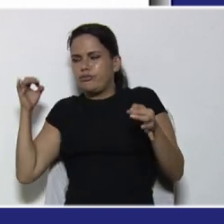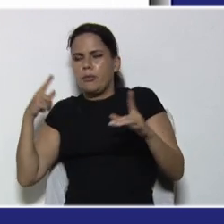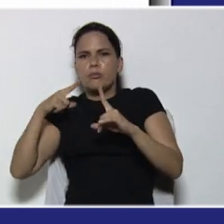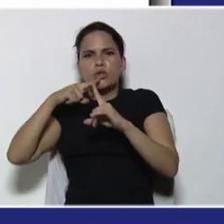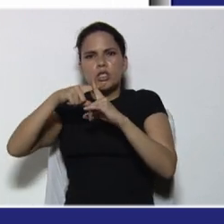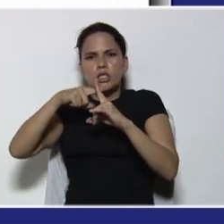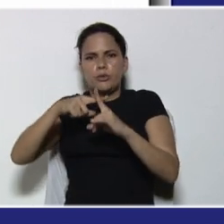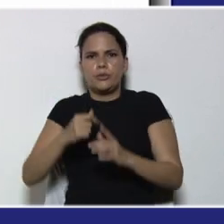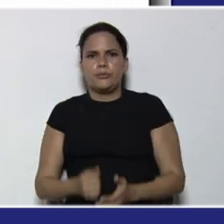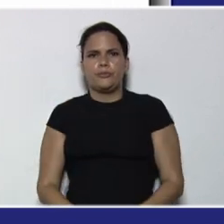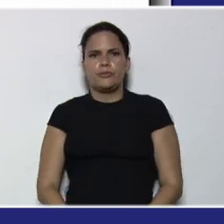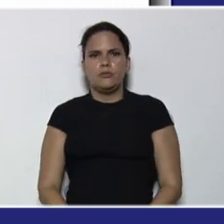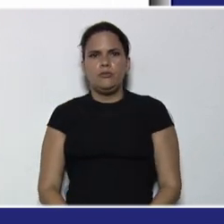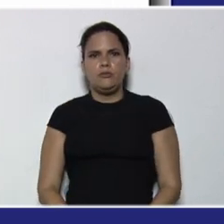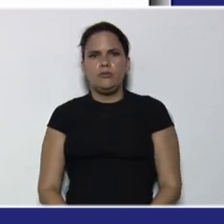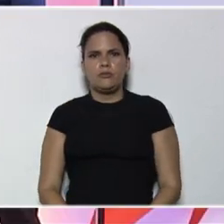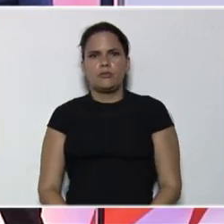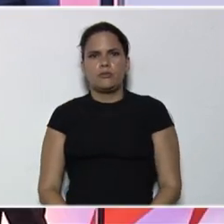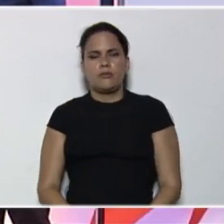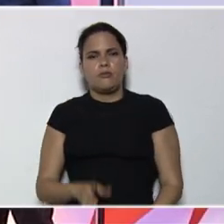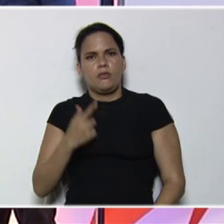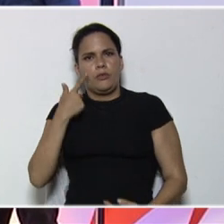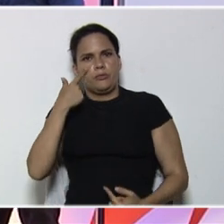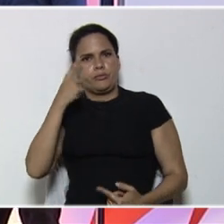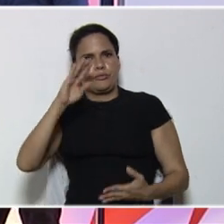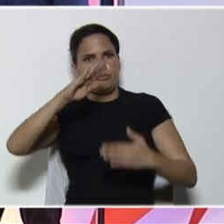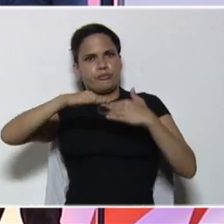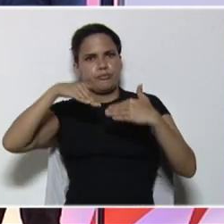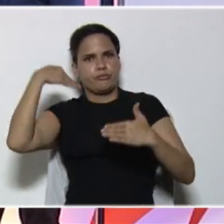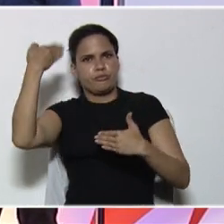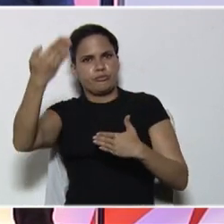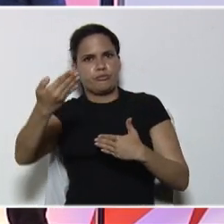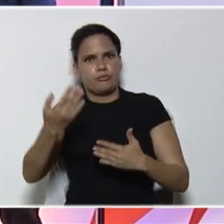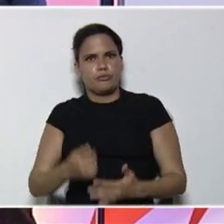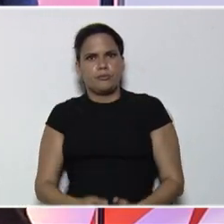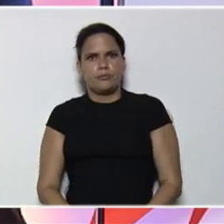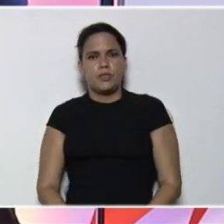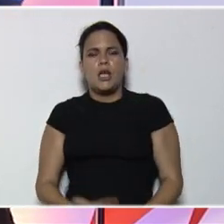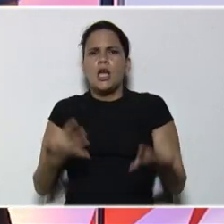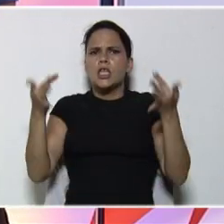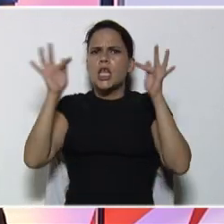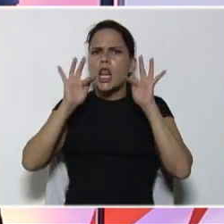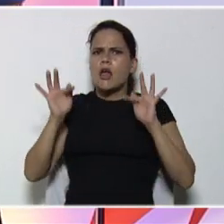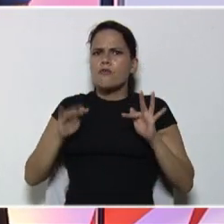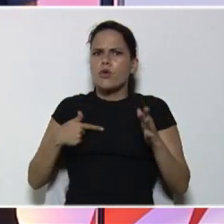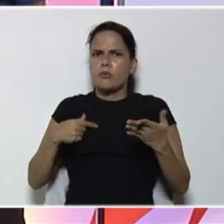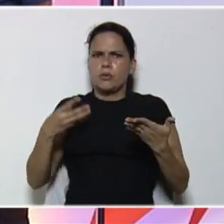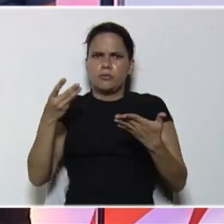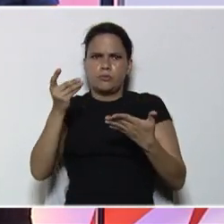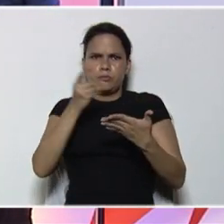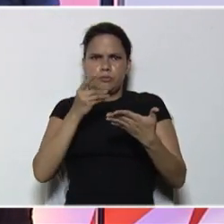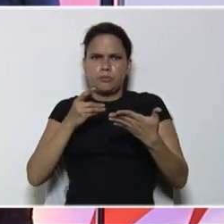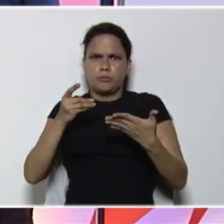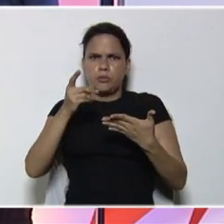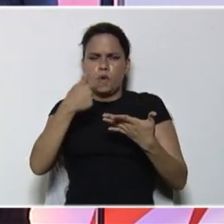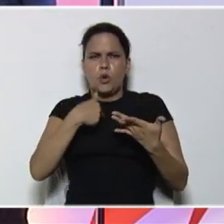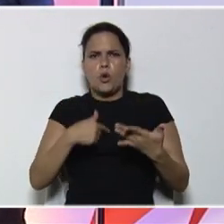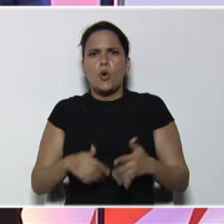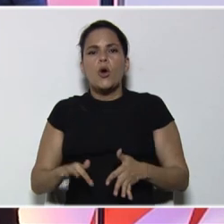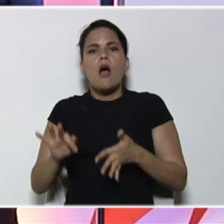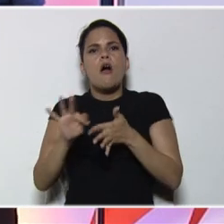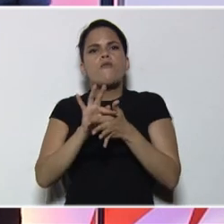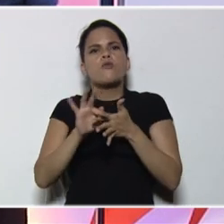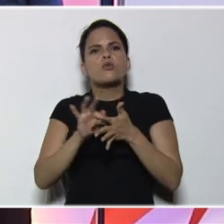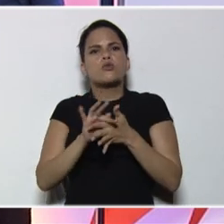positivo, vamos a ver, la siguiente lámina, esta es la forma, como se grafica, una función